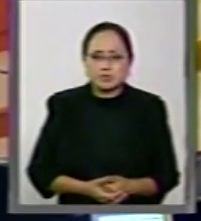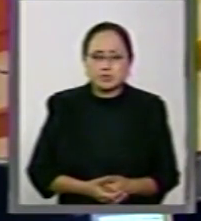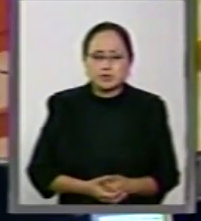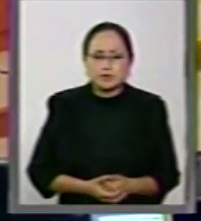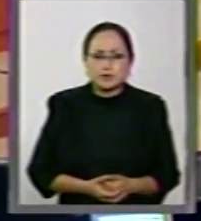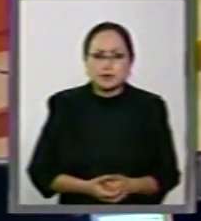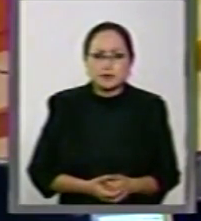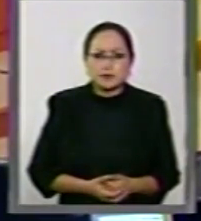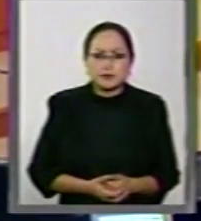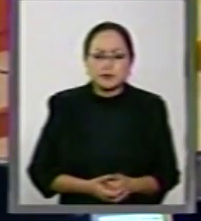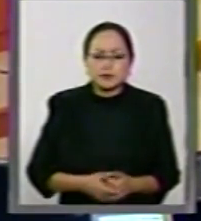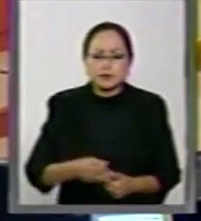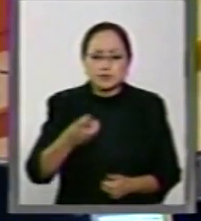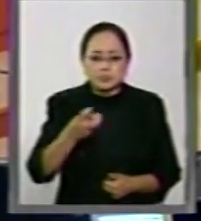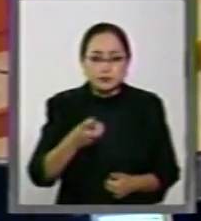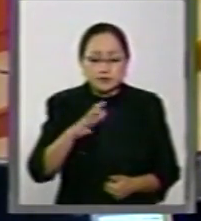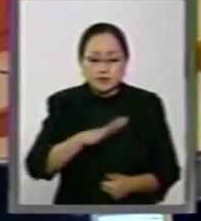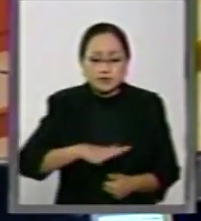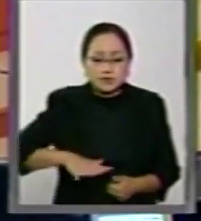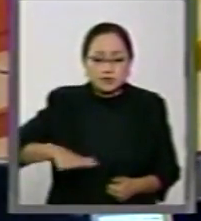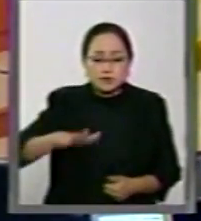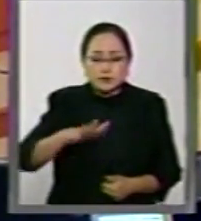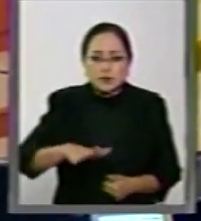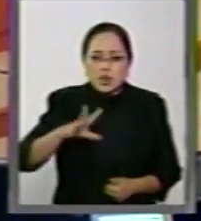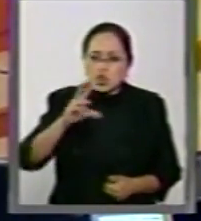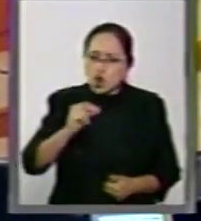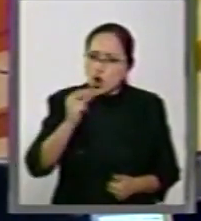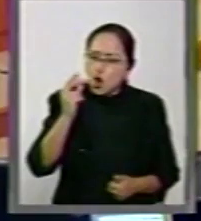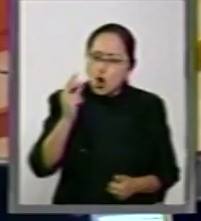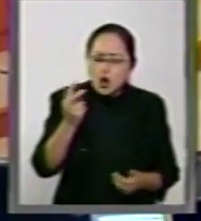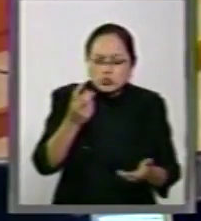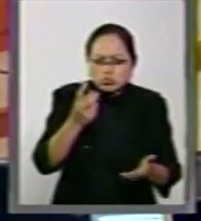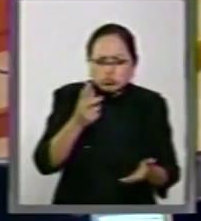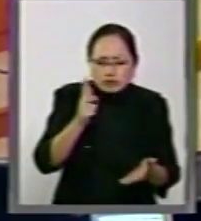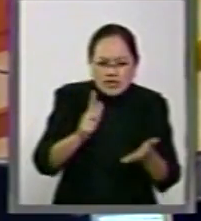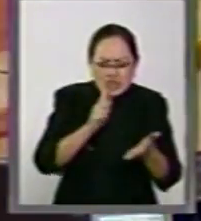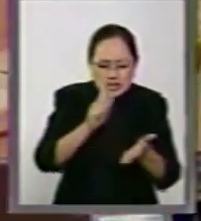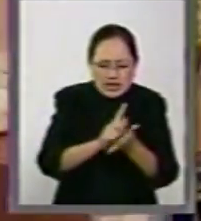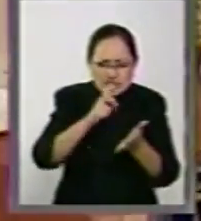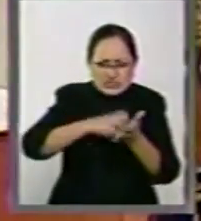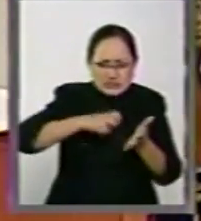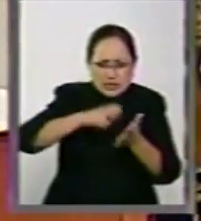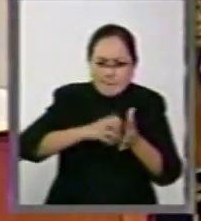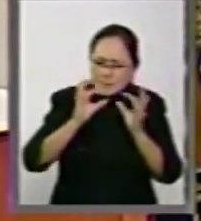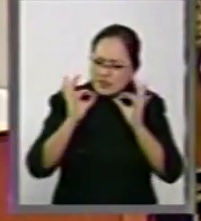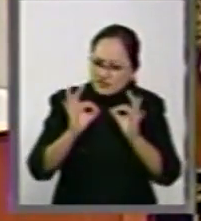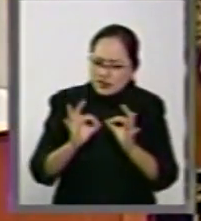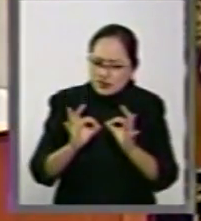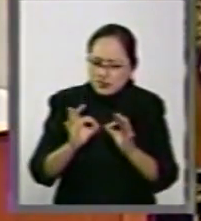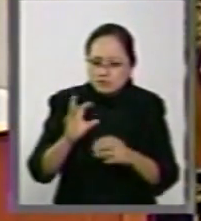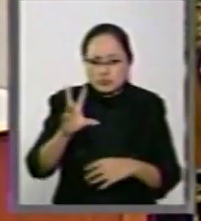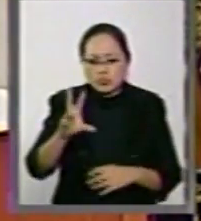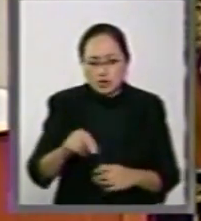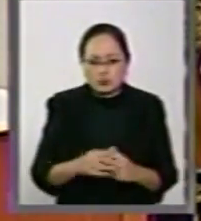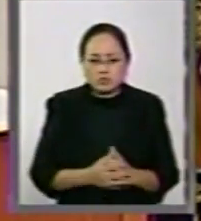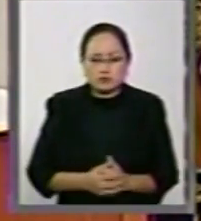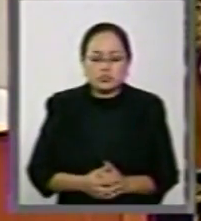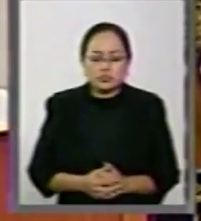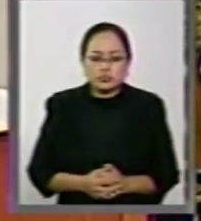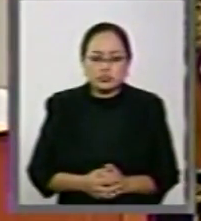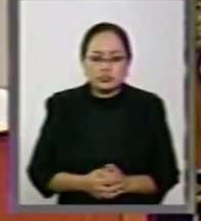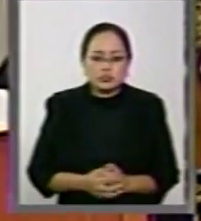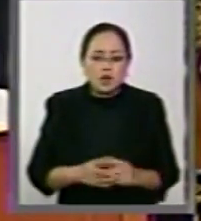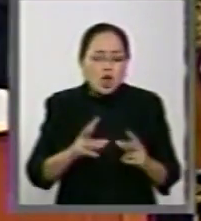Esta no es la reforma perfecta, por supuesto que no la es. No es